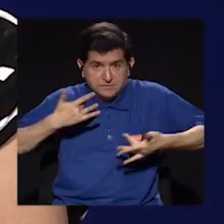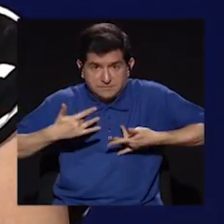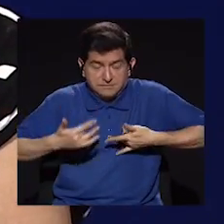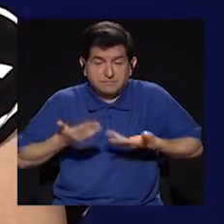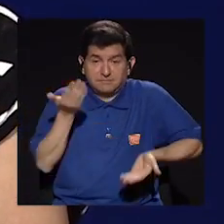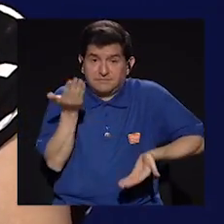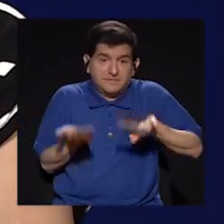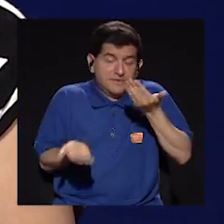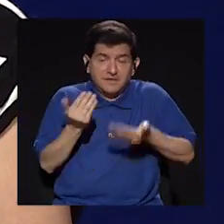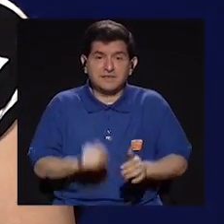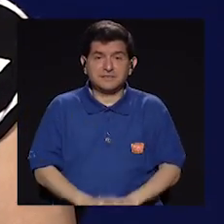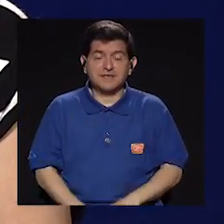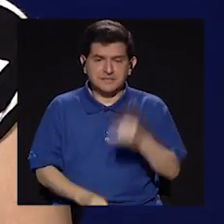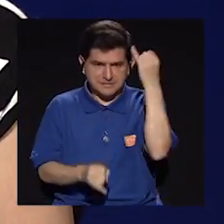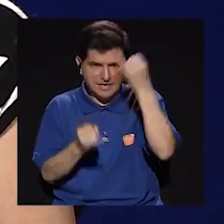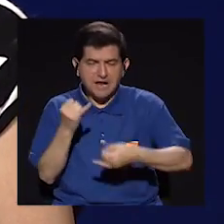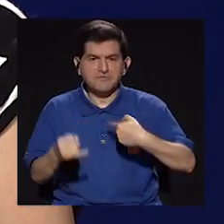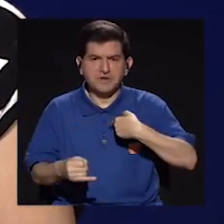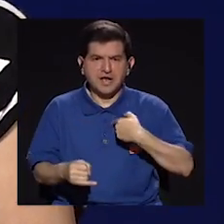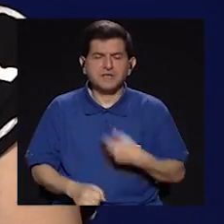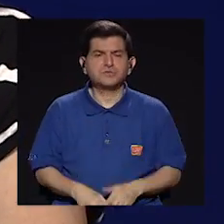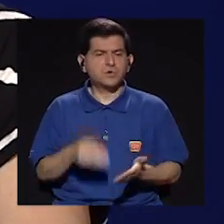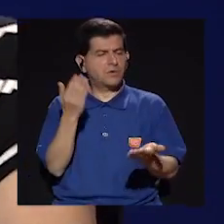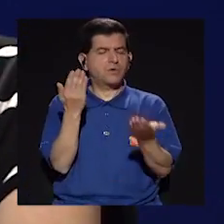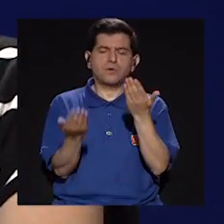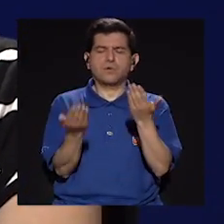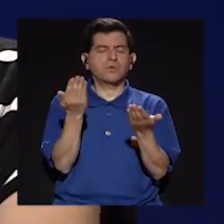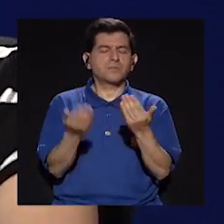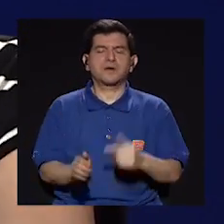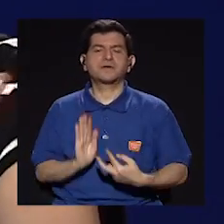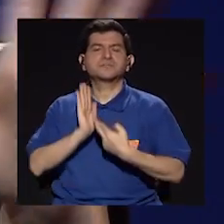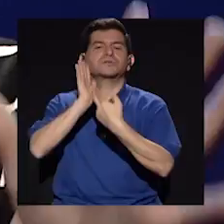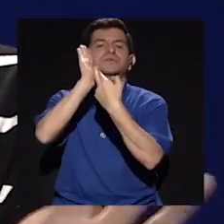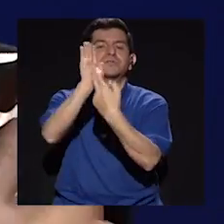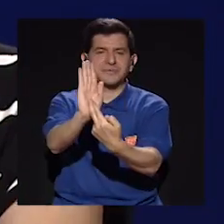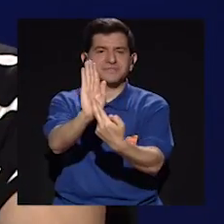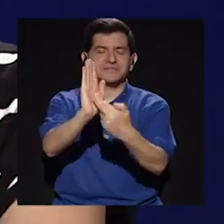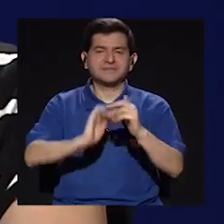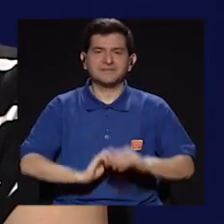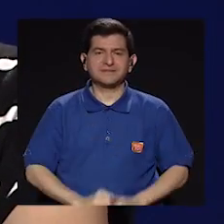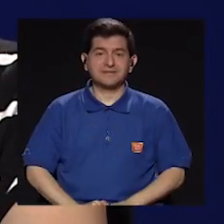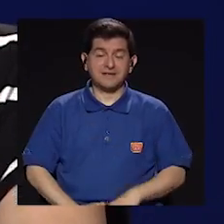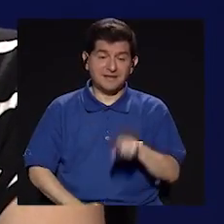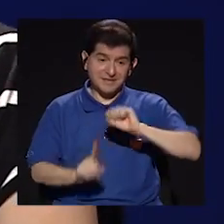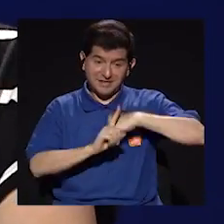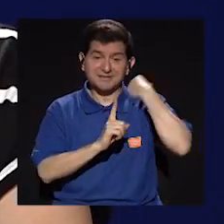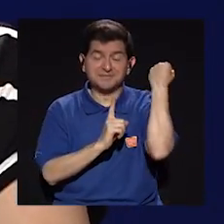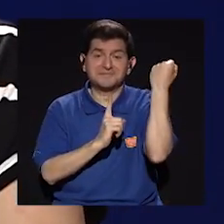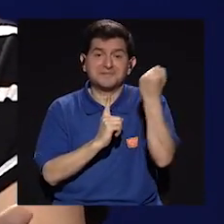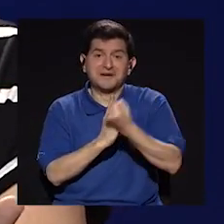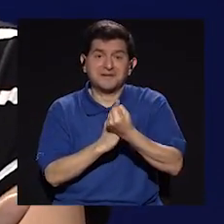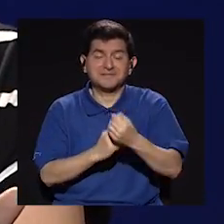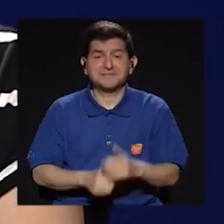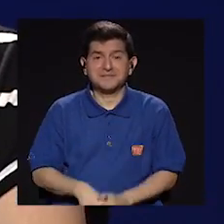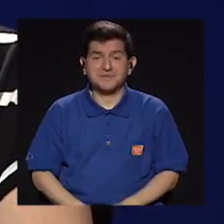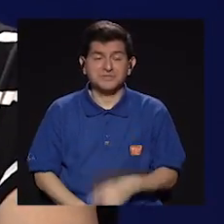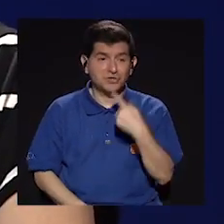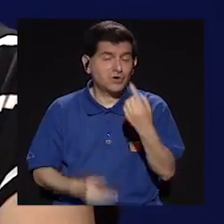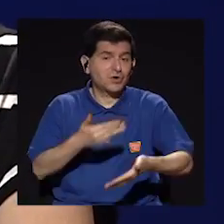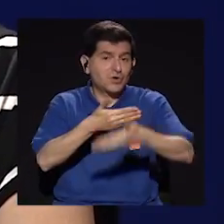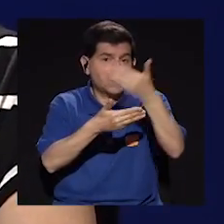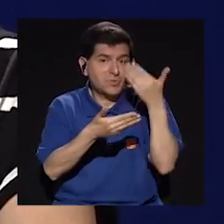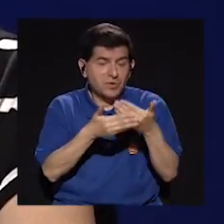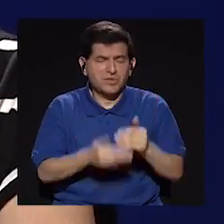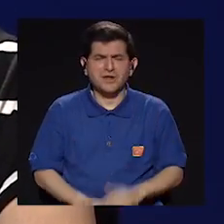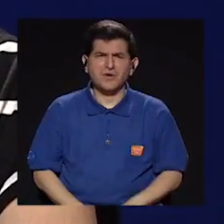que de alguna manera termino haciendo una metáfora para representarlas y eso como lo